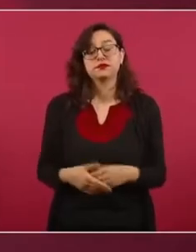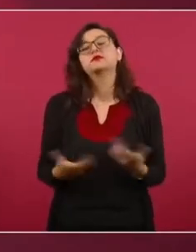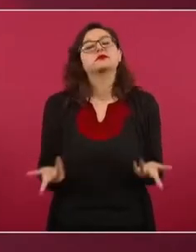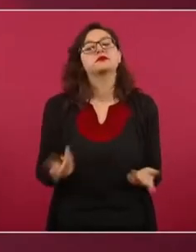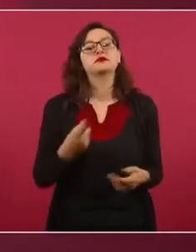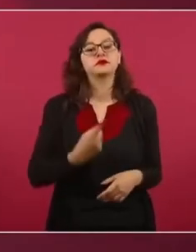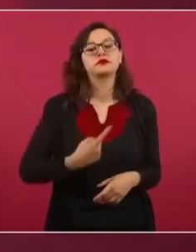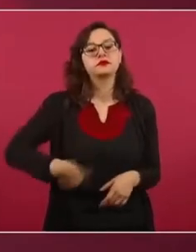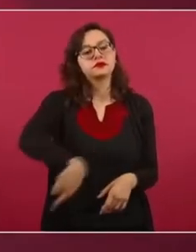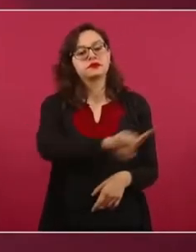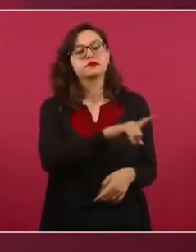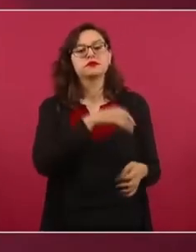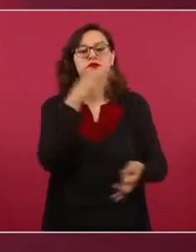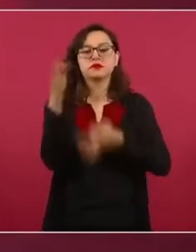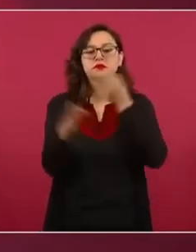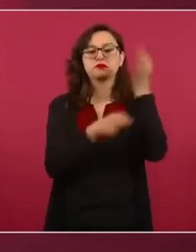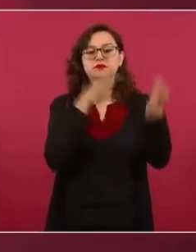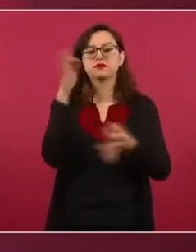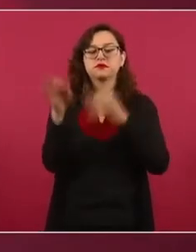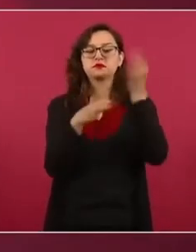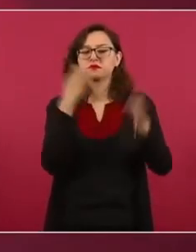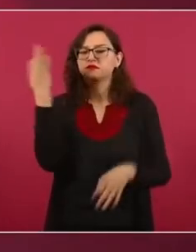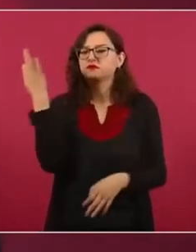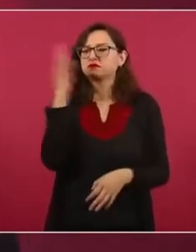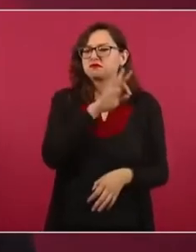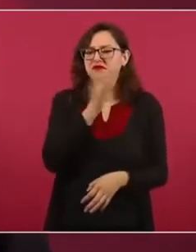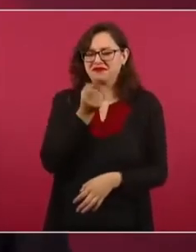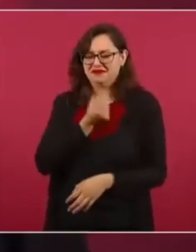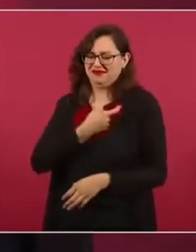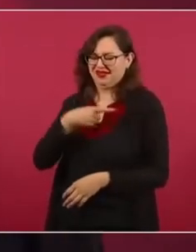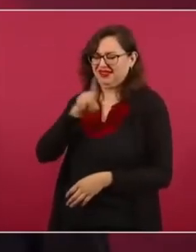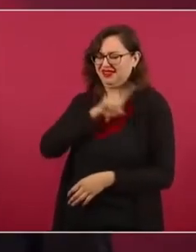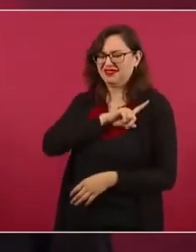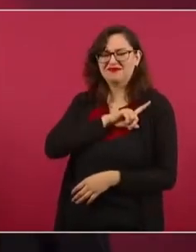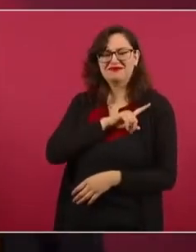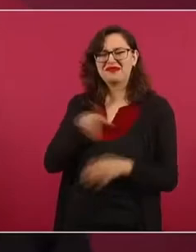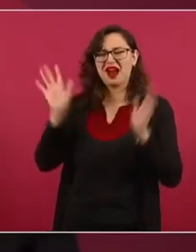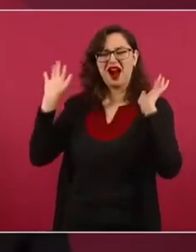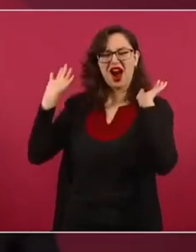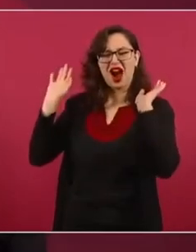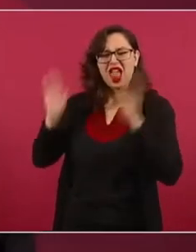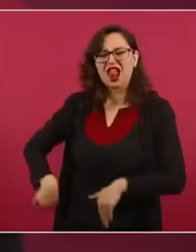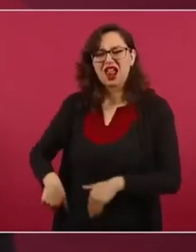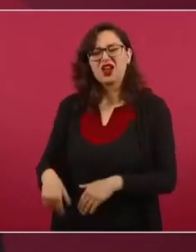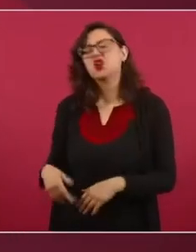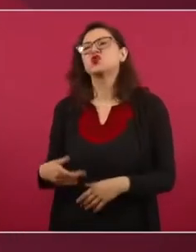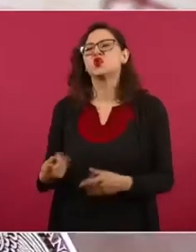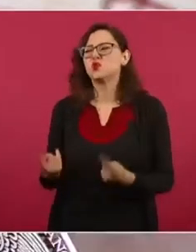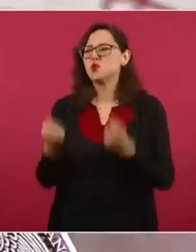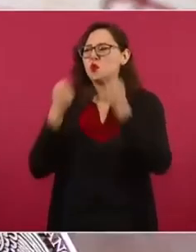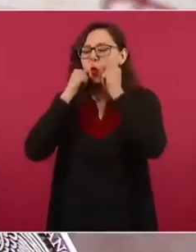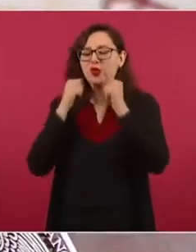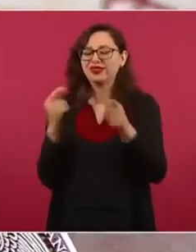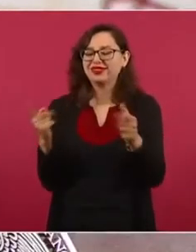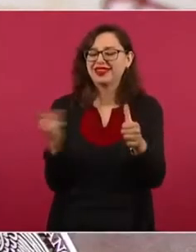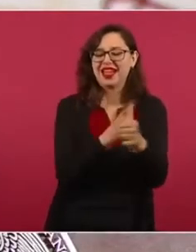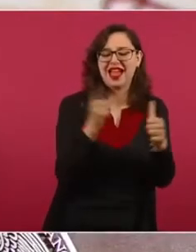de noticias falsas no les importa más que proteger el negocio de las tabacaleras.